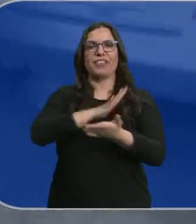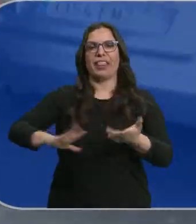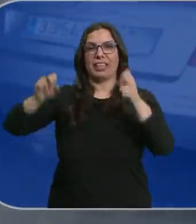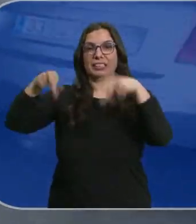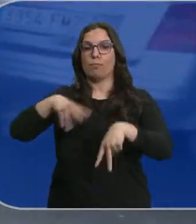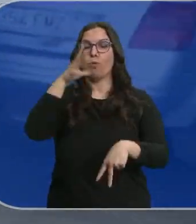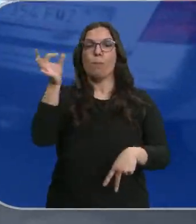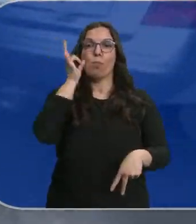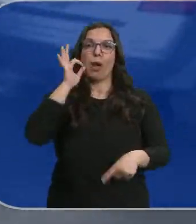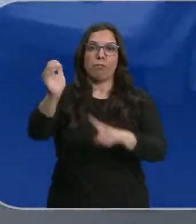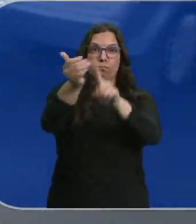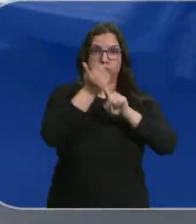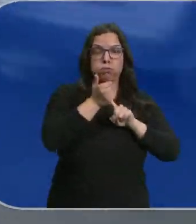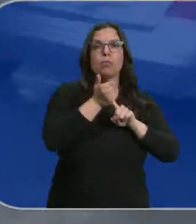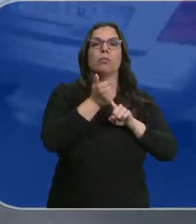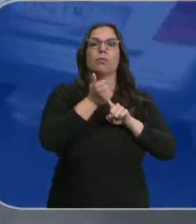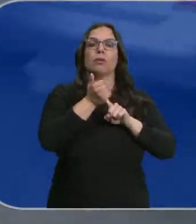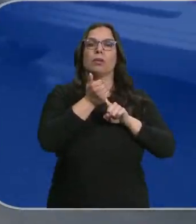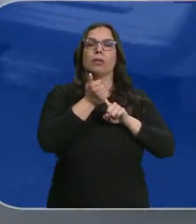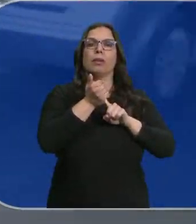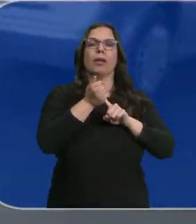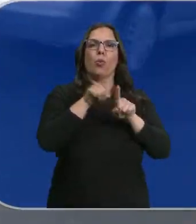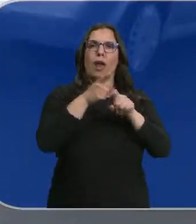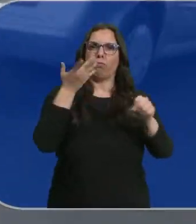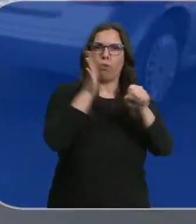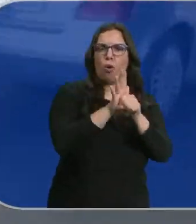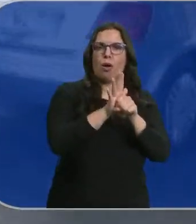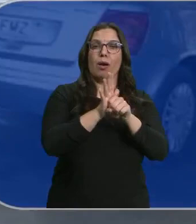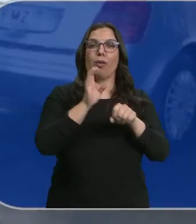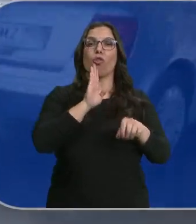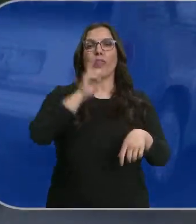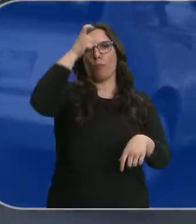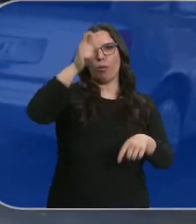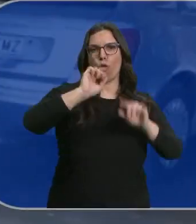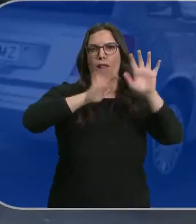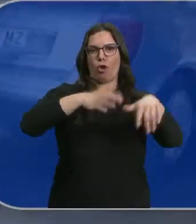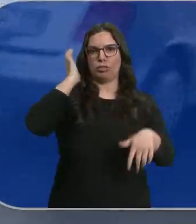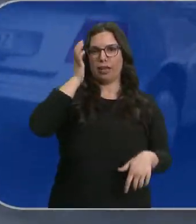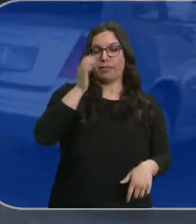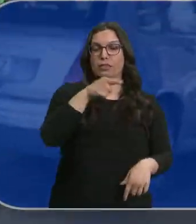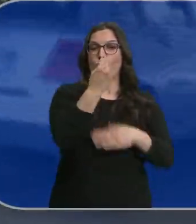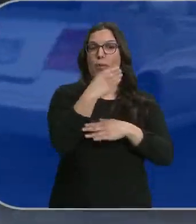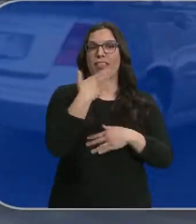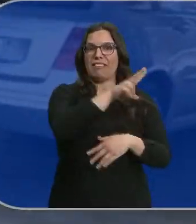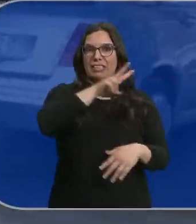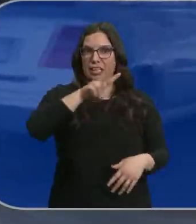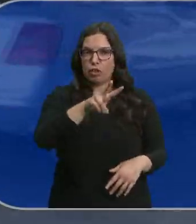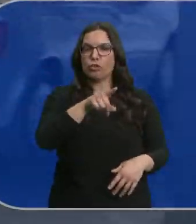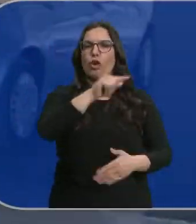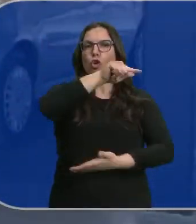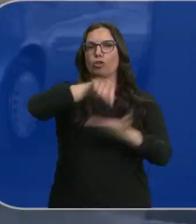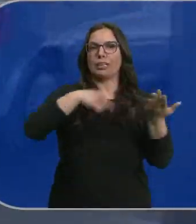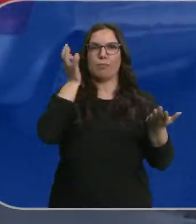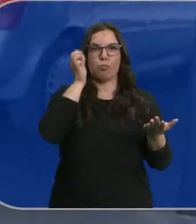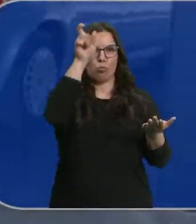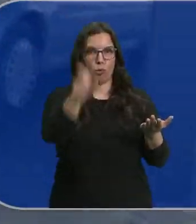ilegalmente a una mujer, amenazarla y agredirla física y sexualmente en San Andrés del Rabanedo. El joven de 22 años contrató